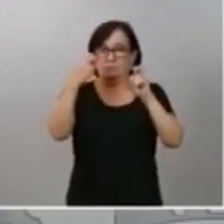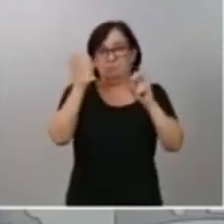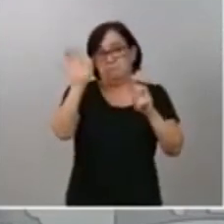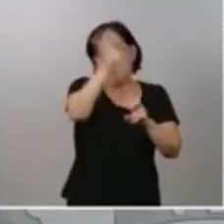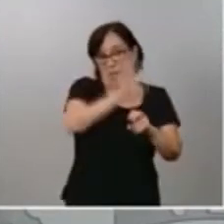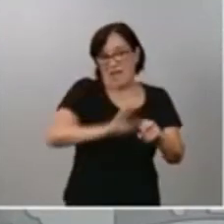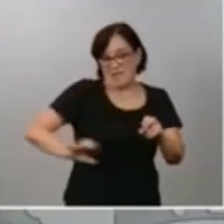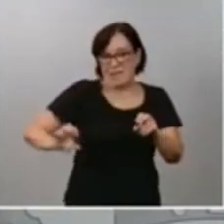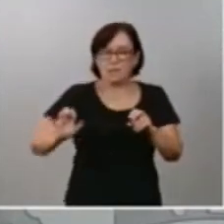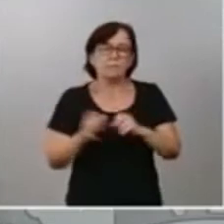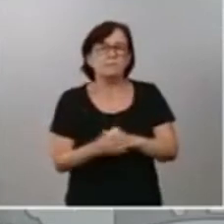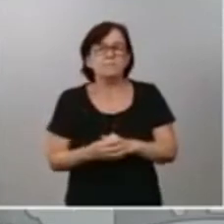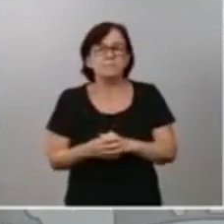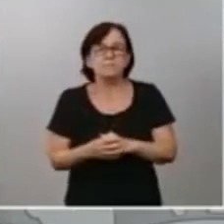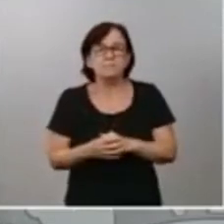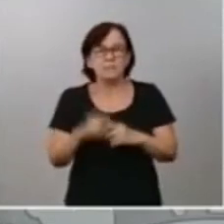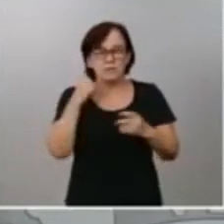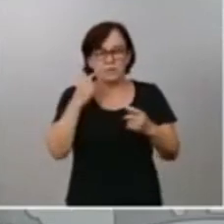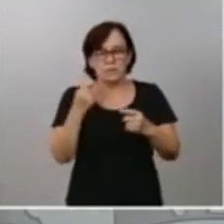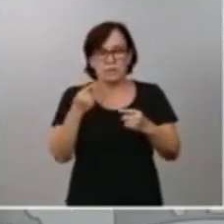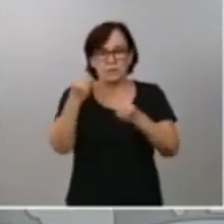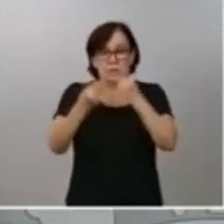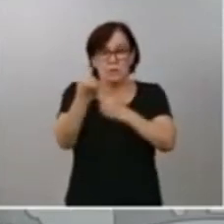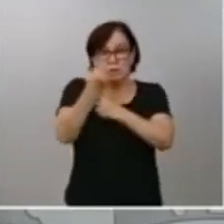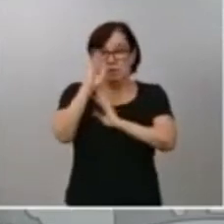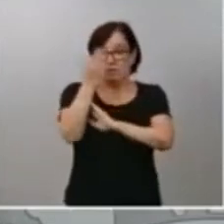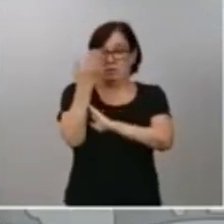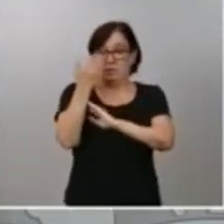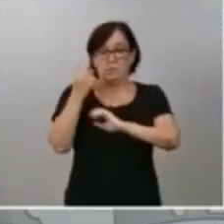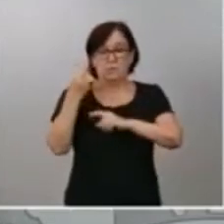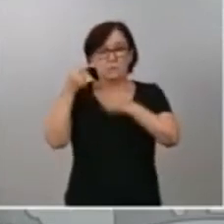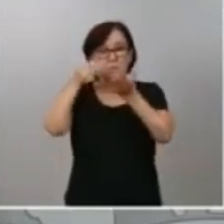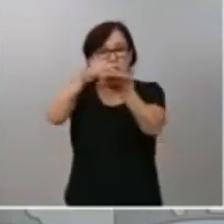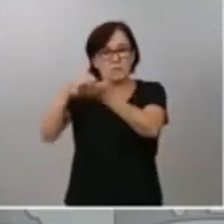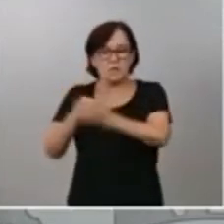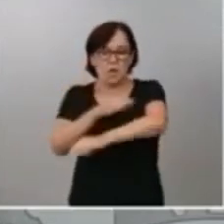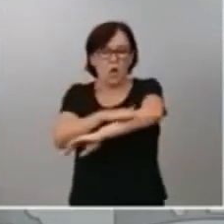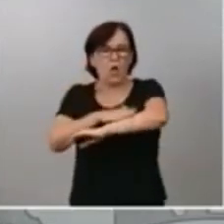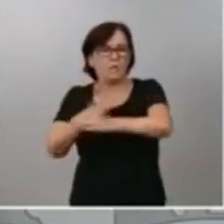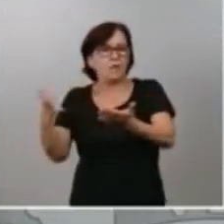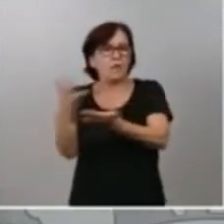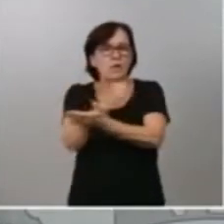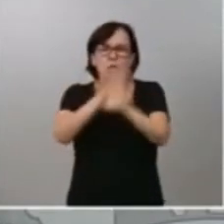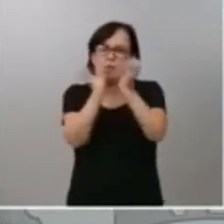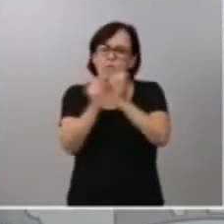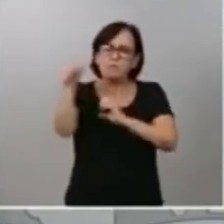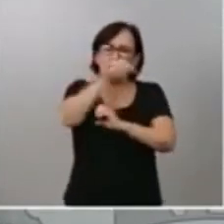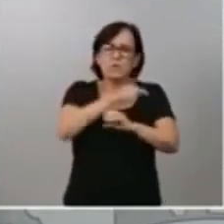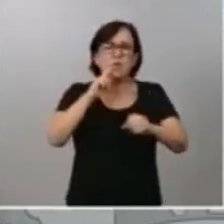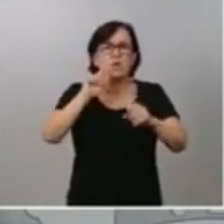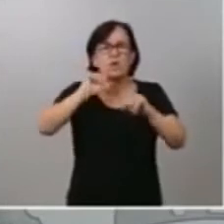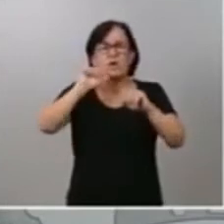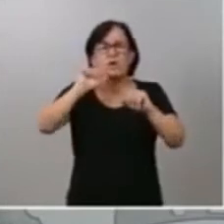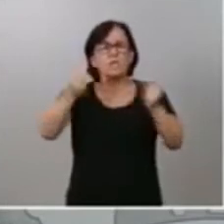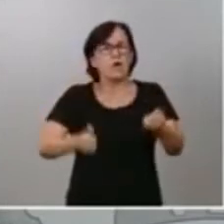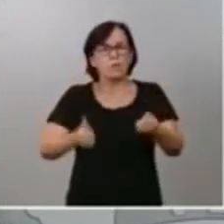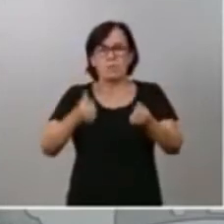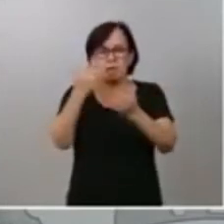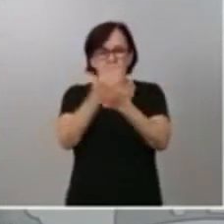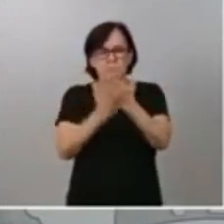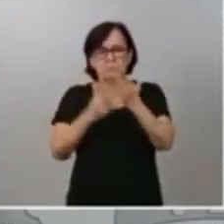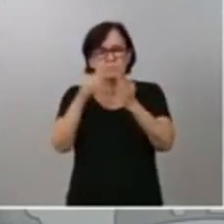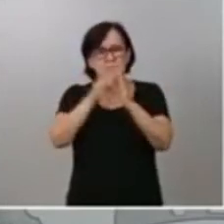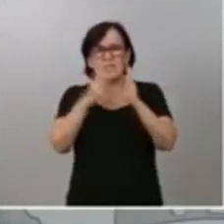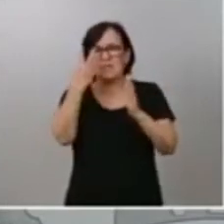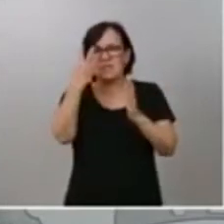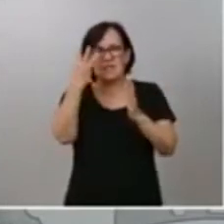Un mandato que exige a los gobiernos de todo el mundo cumplir de forma equilibrada tres criterios que han sido la guía de